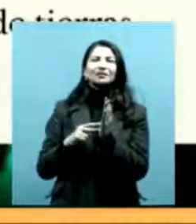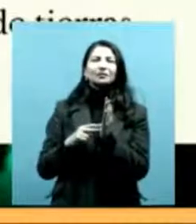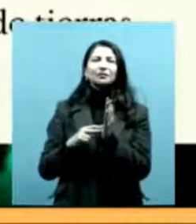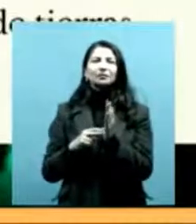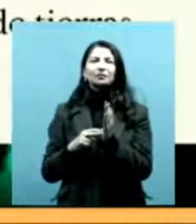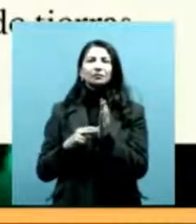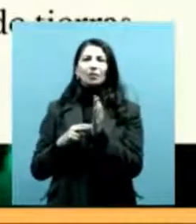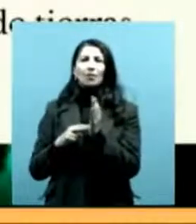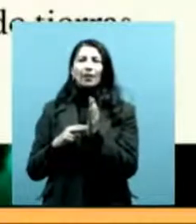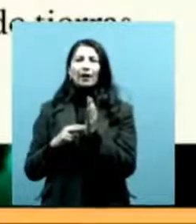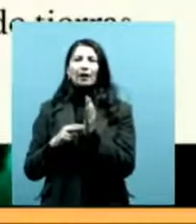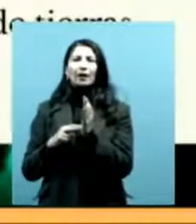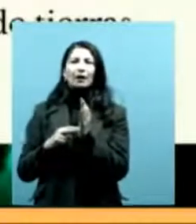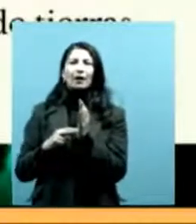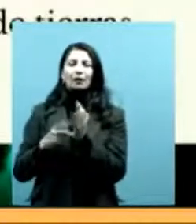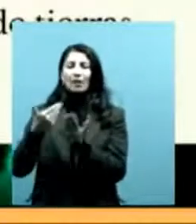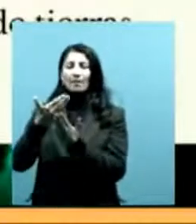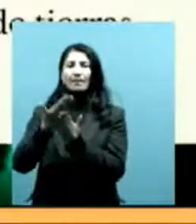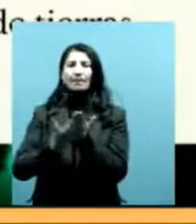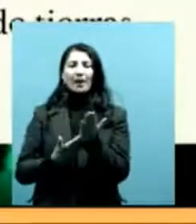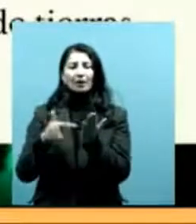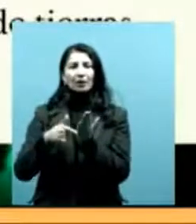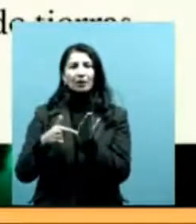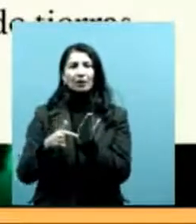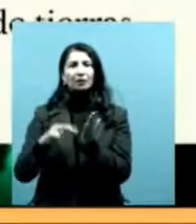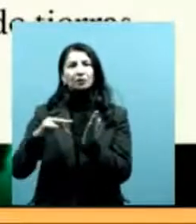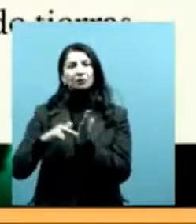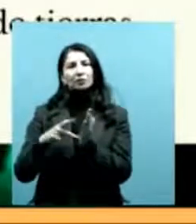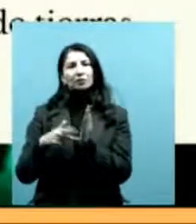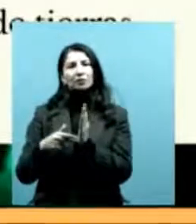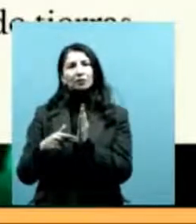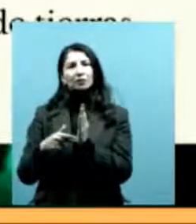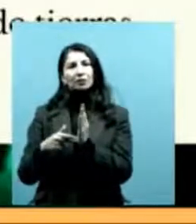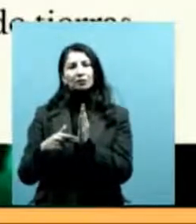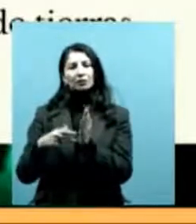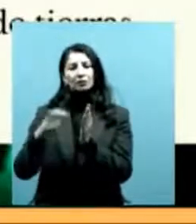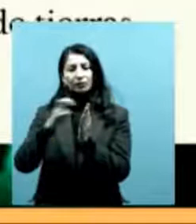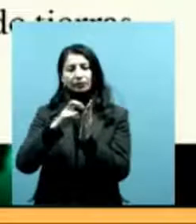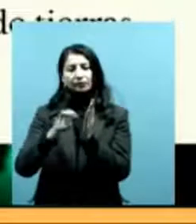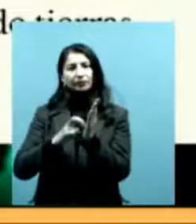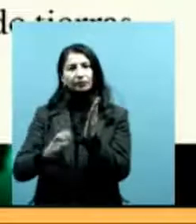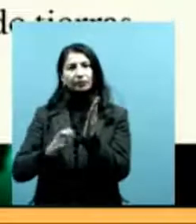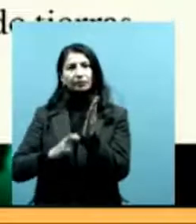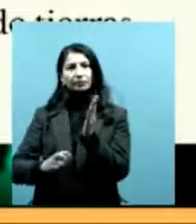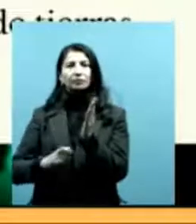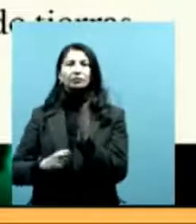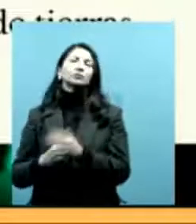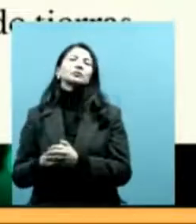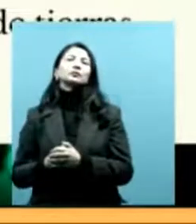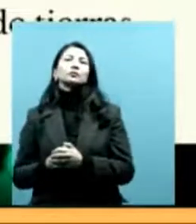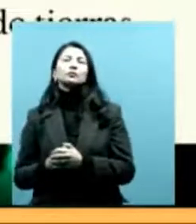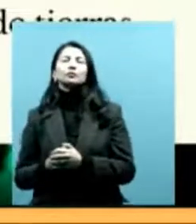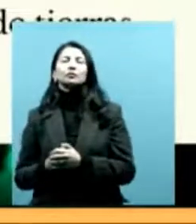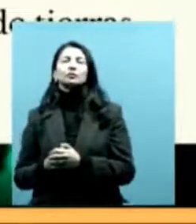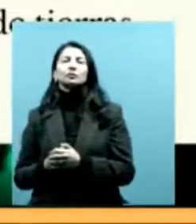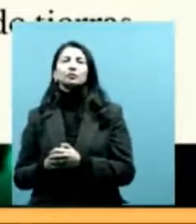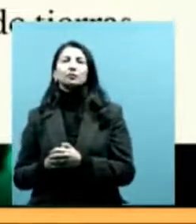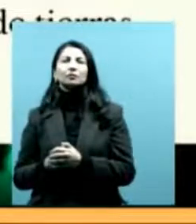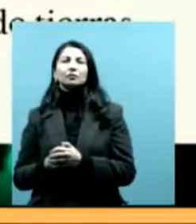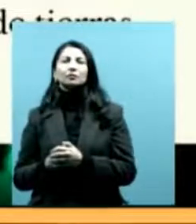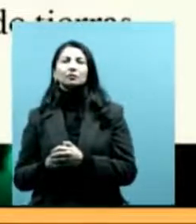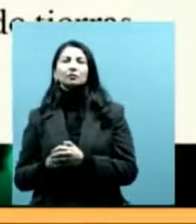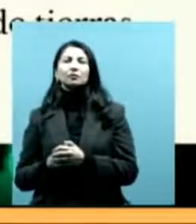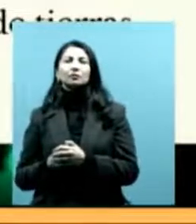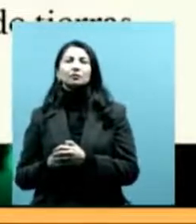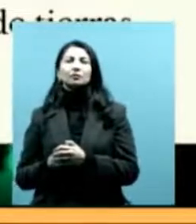vaganza, estos papeles de citación, estos papeles incriminantes, las denuncias, etcétera, se autoriza también